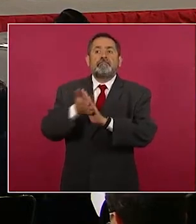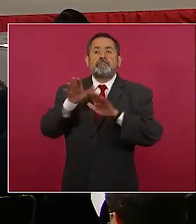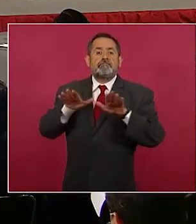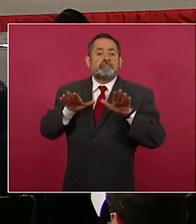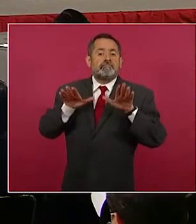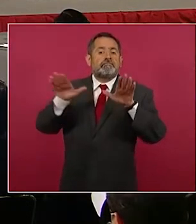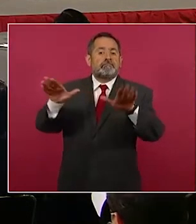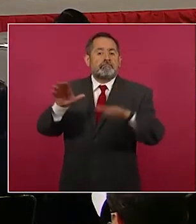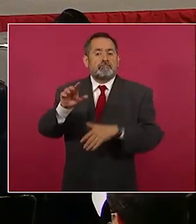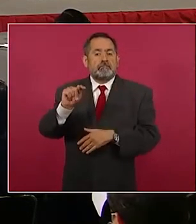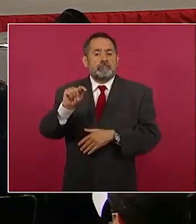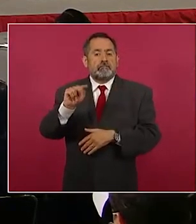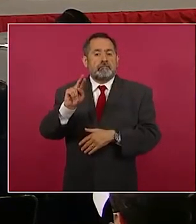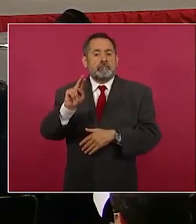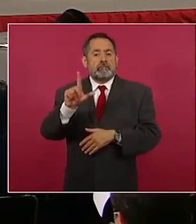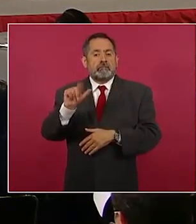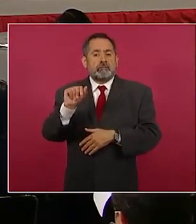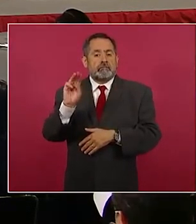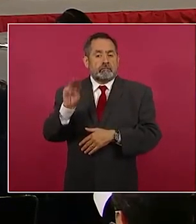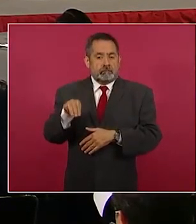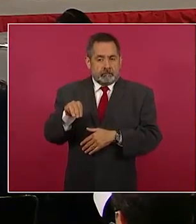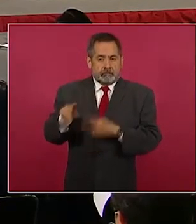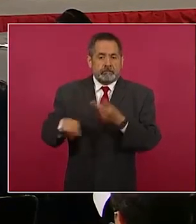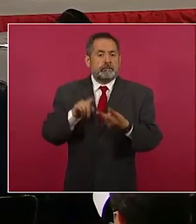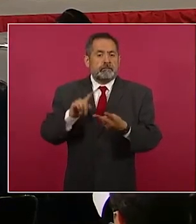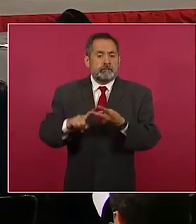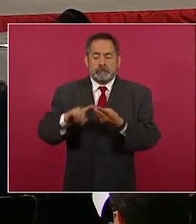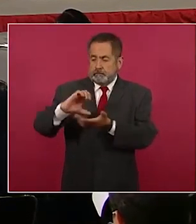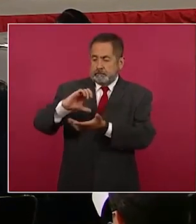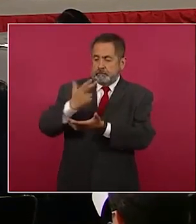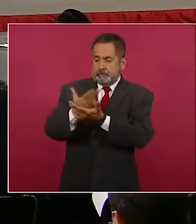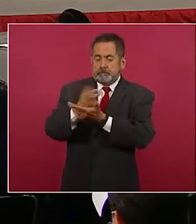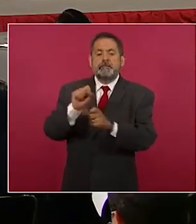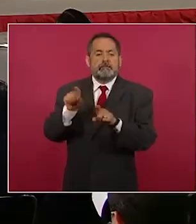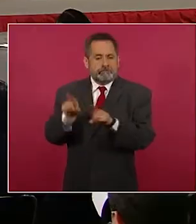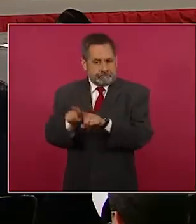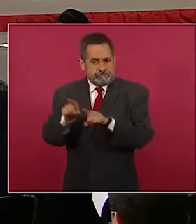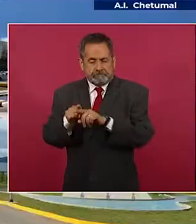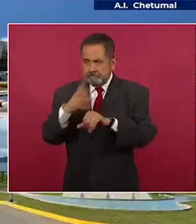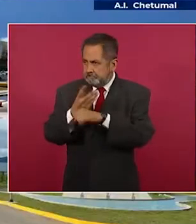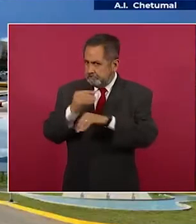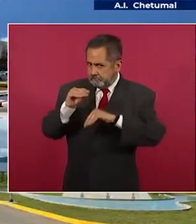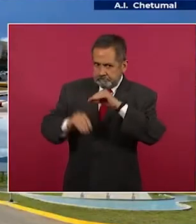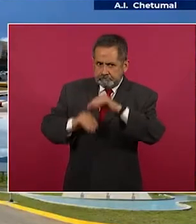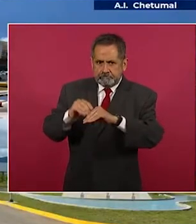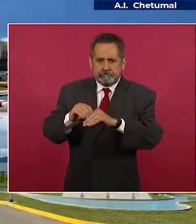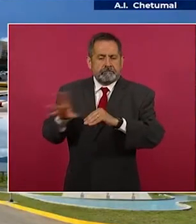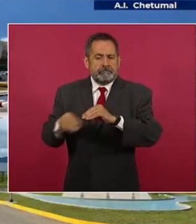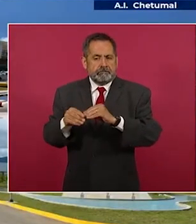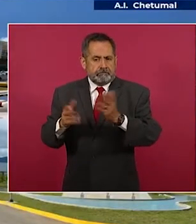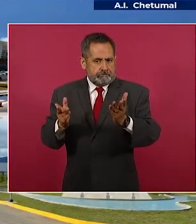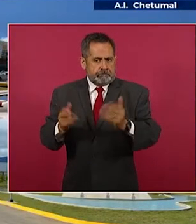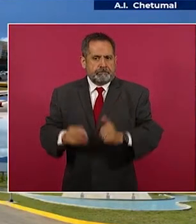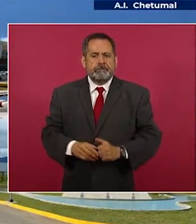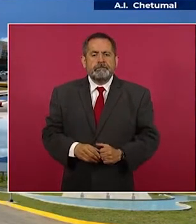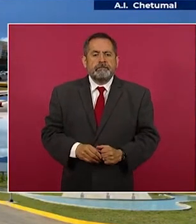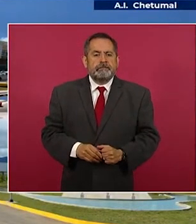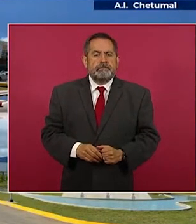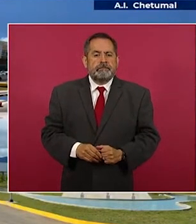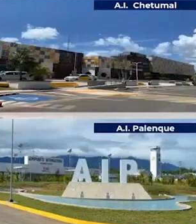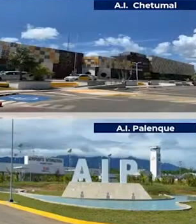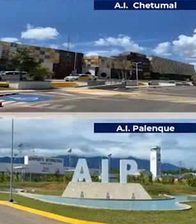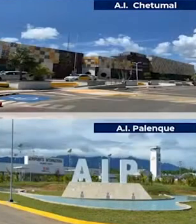de la remodelación del Aeropuerto Internacional de Chetumal y la construcción de infraestructura adicional para el Aeropuerto